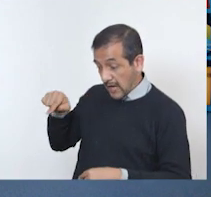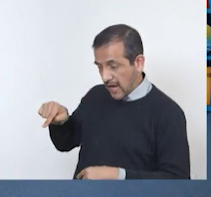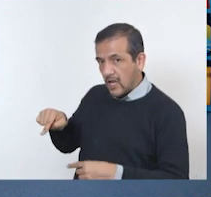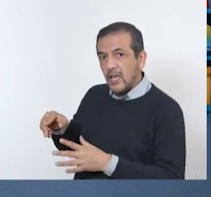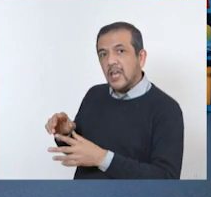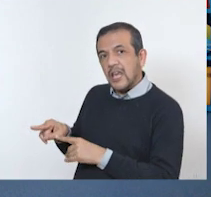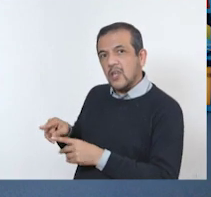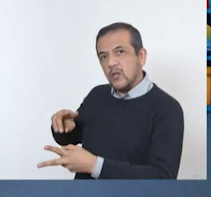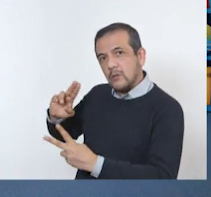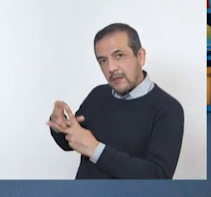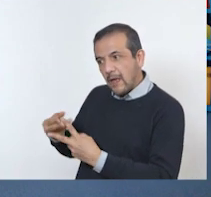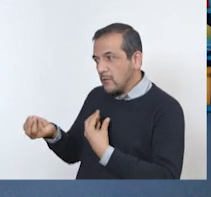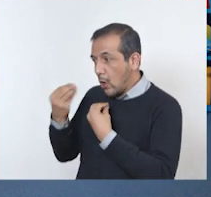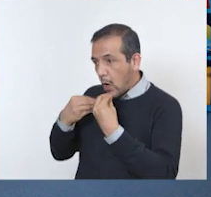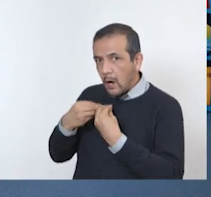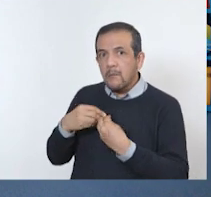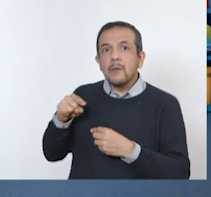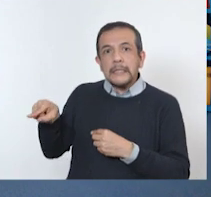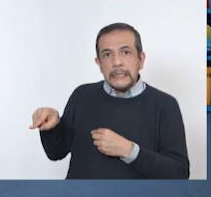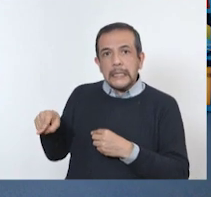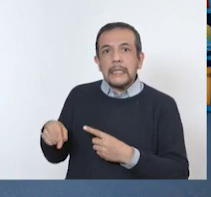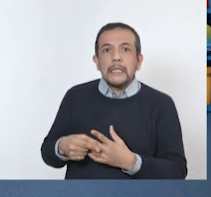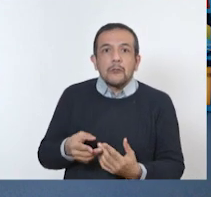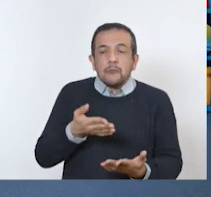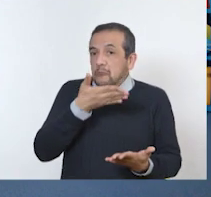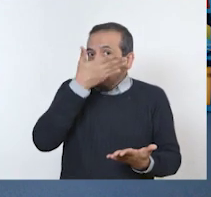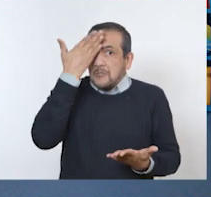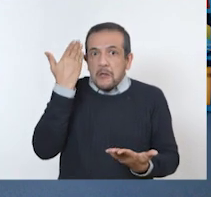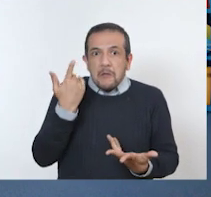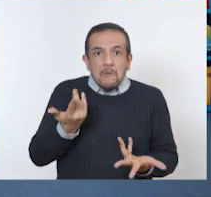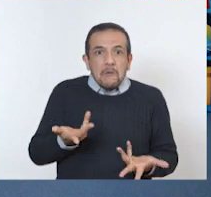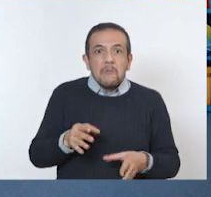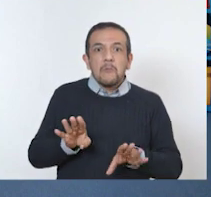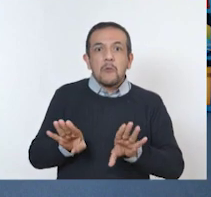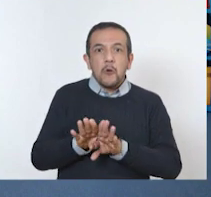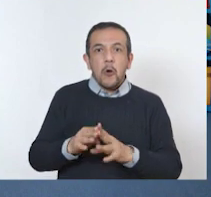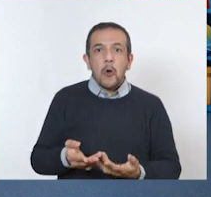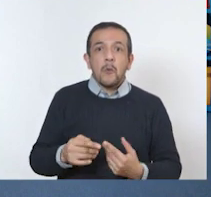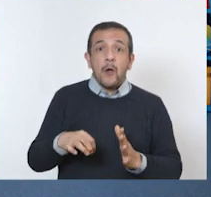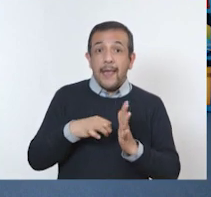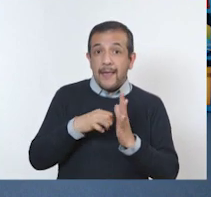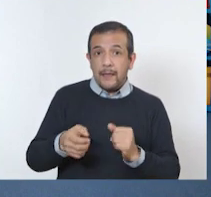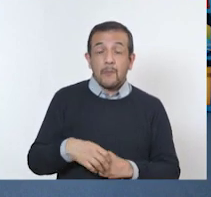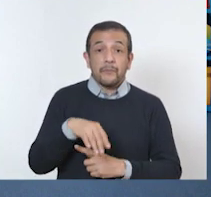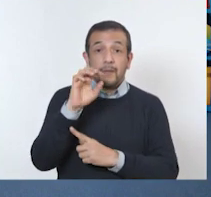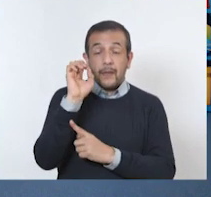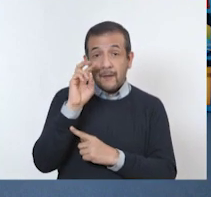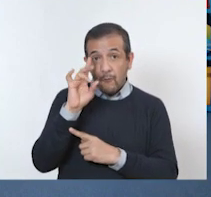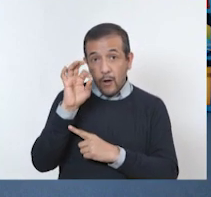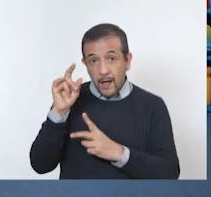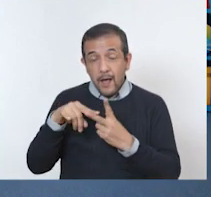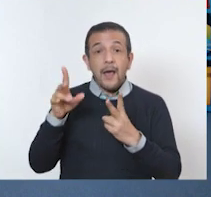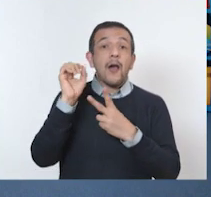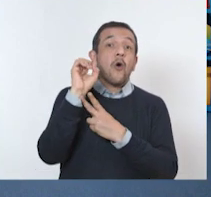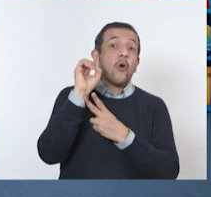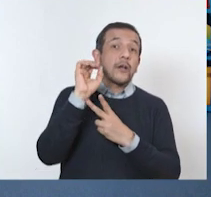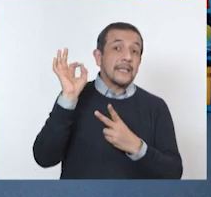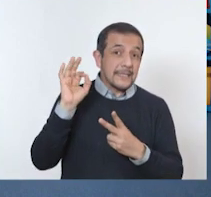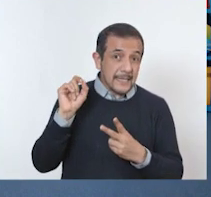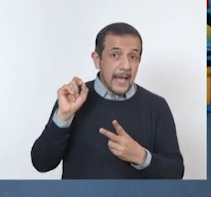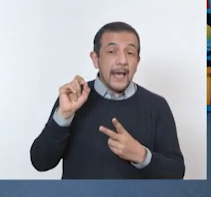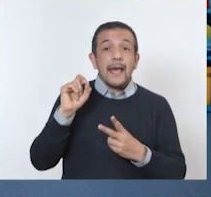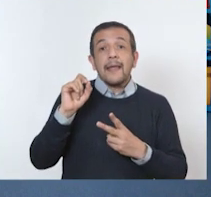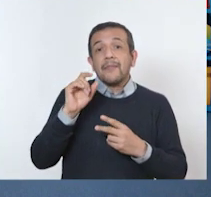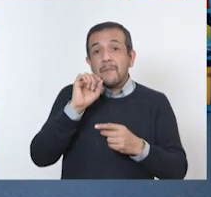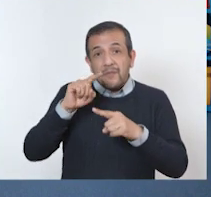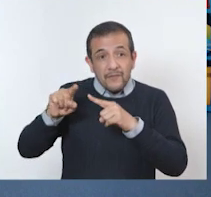transmitan enfermedades, contra las que los humanos ni siquiera tenemos defensas. Por ejemplo, el virus del ébola o la bacteria causante de